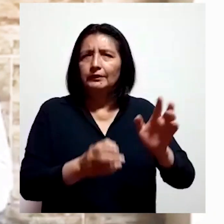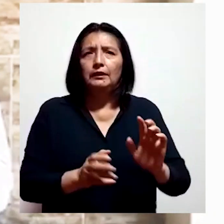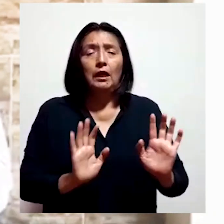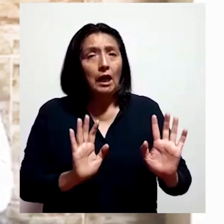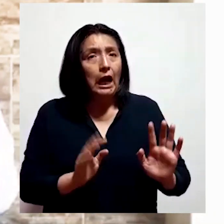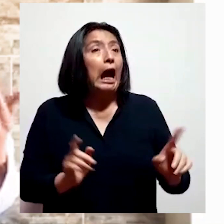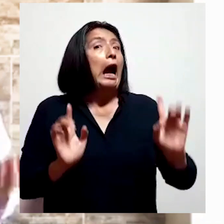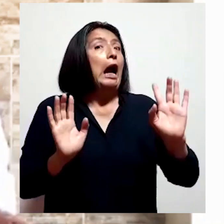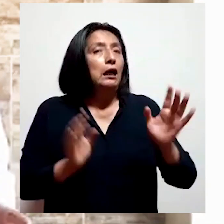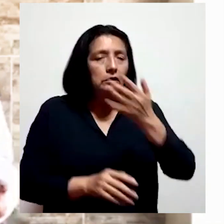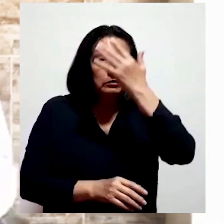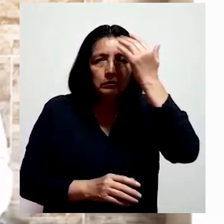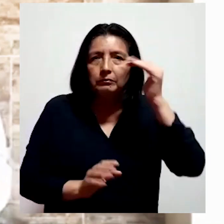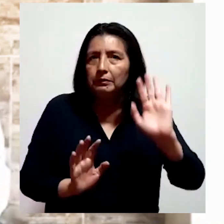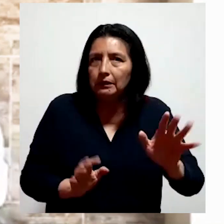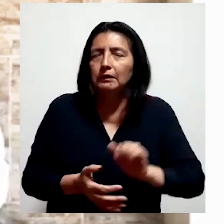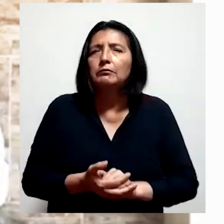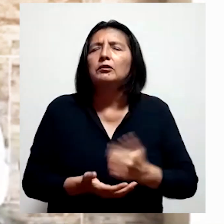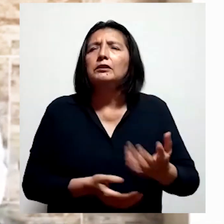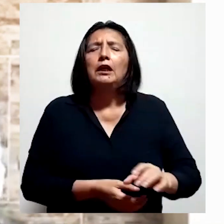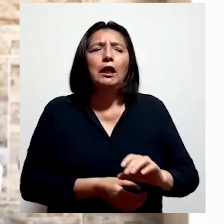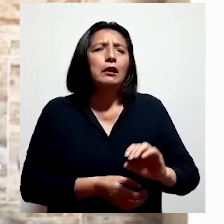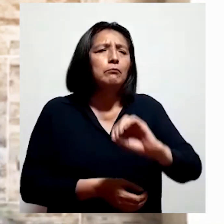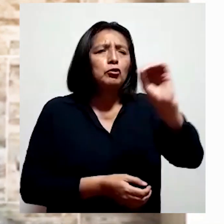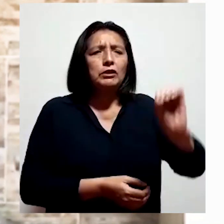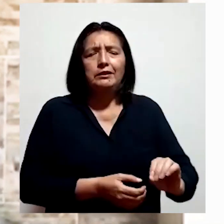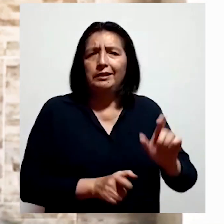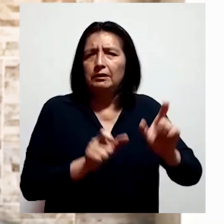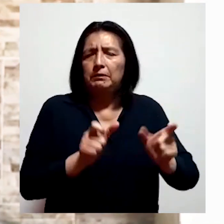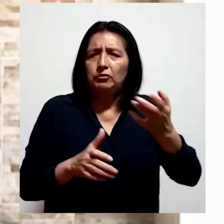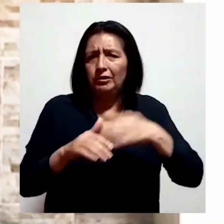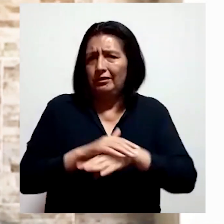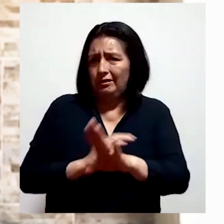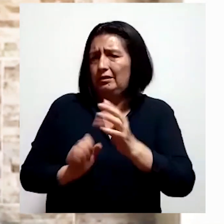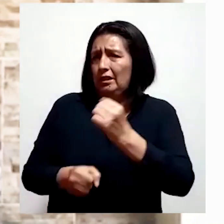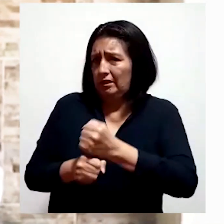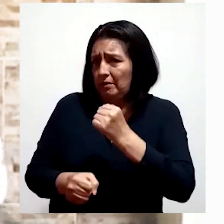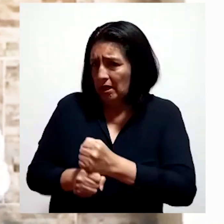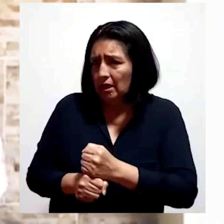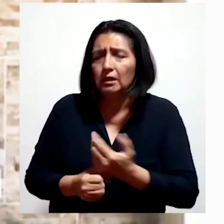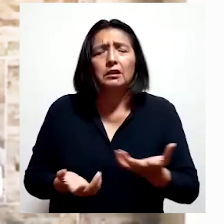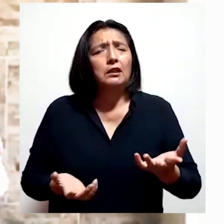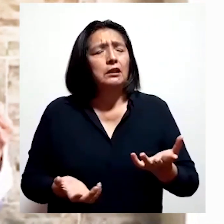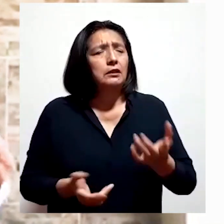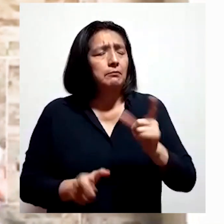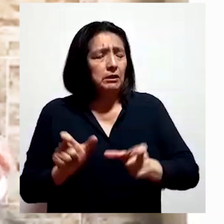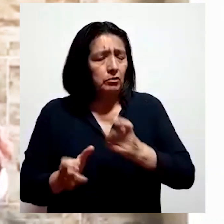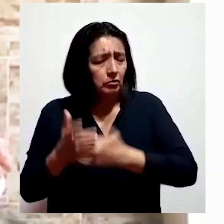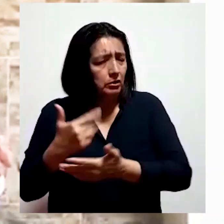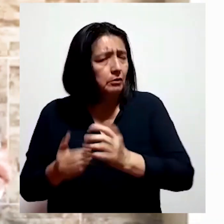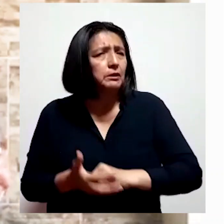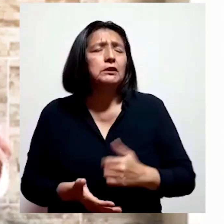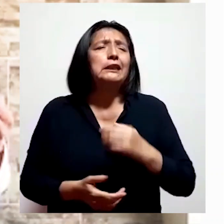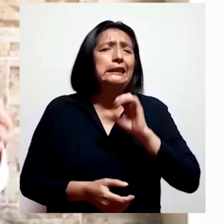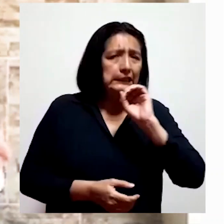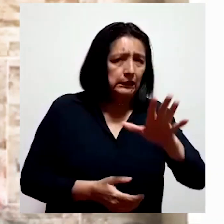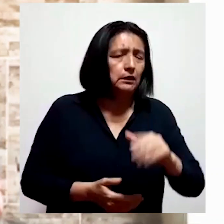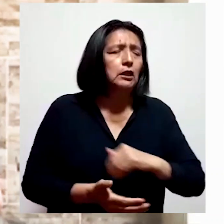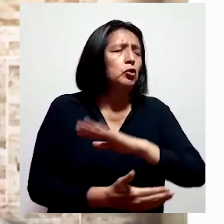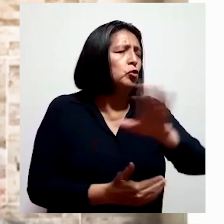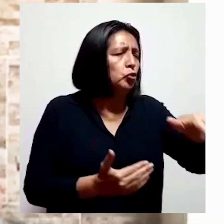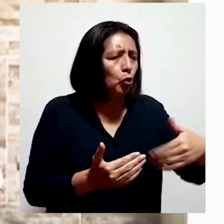es el NIVI, y también no olvidemos hablar ahí de lo que es la cuota laboral, establece que todas las instituciones